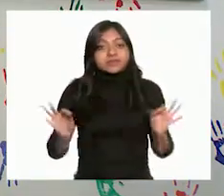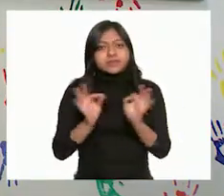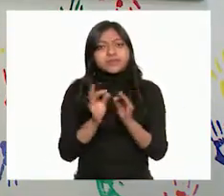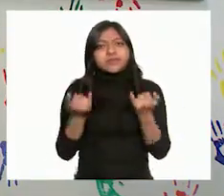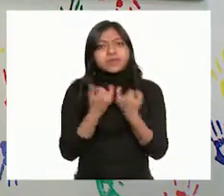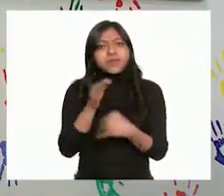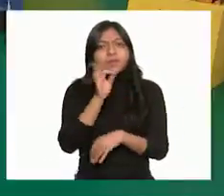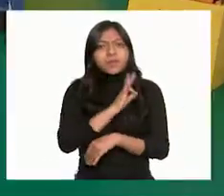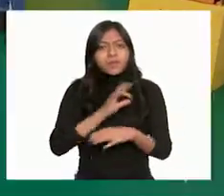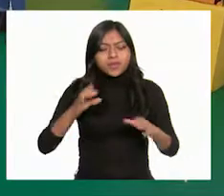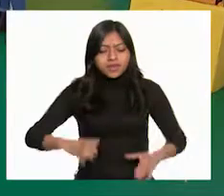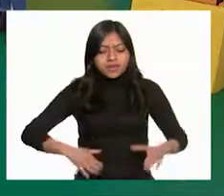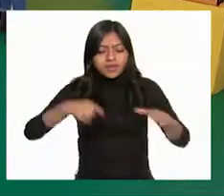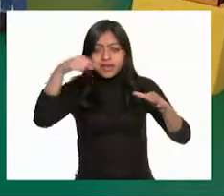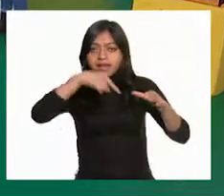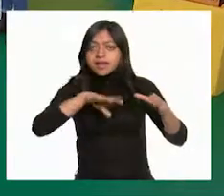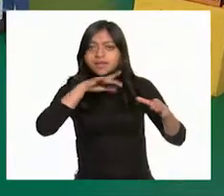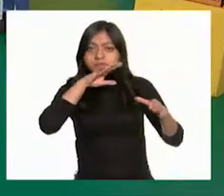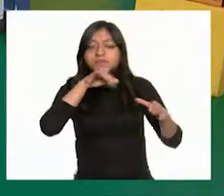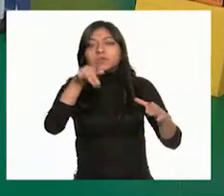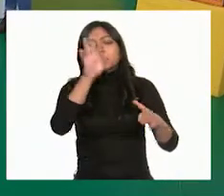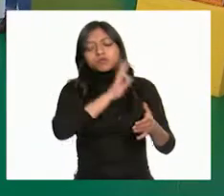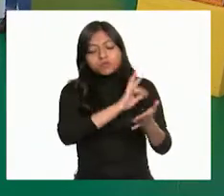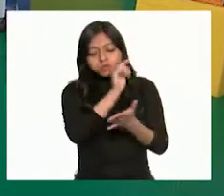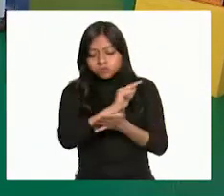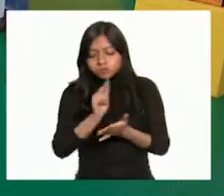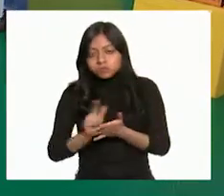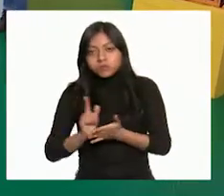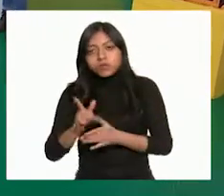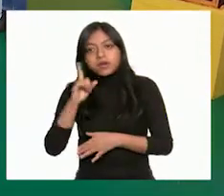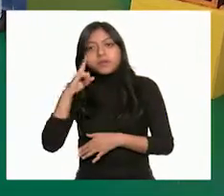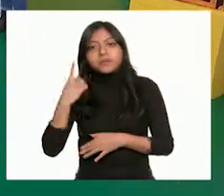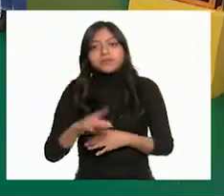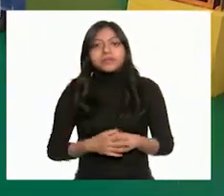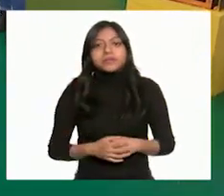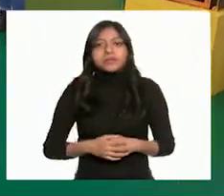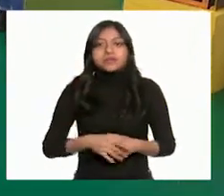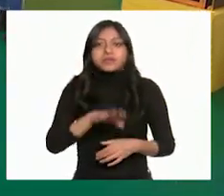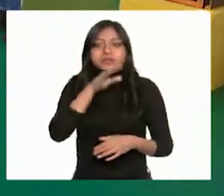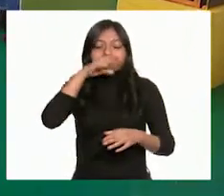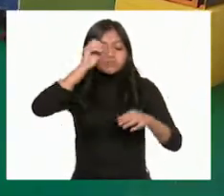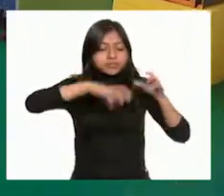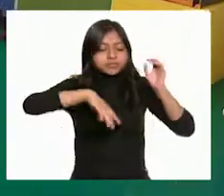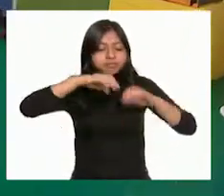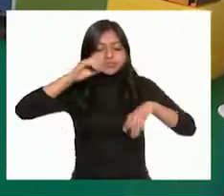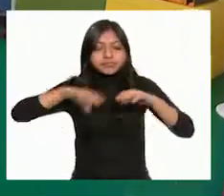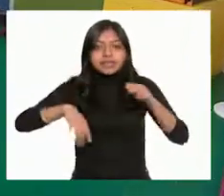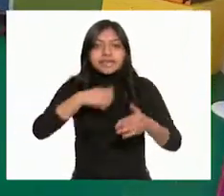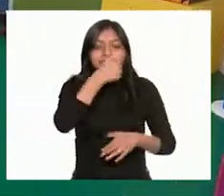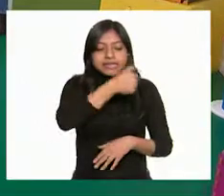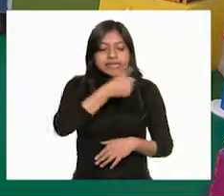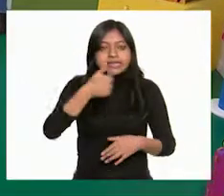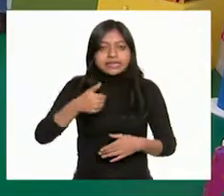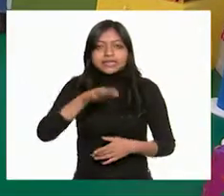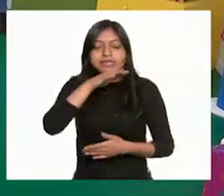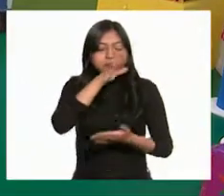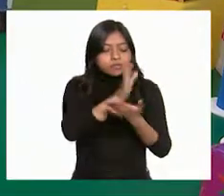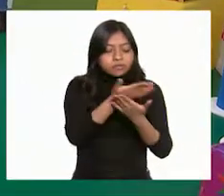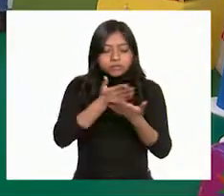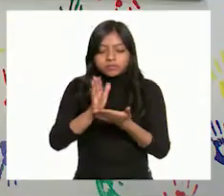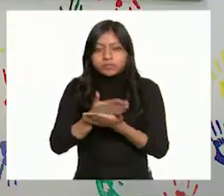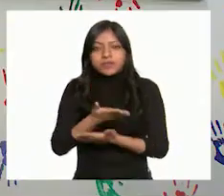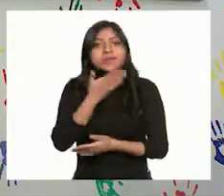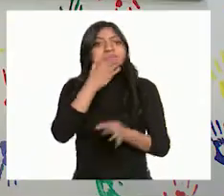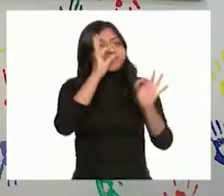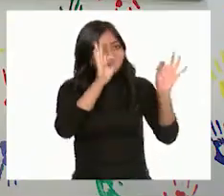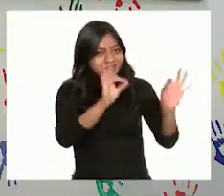mantenimiento a los recipientes en donde se depositan los desechos para que coloquen botes para cada tipo de residuo. Muy buena